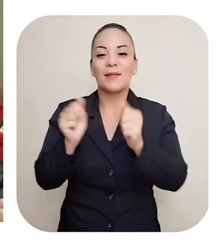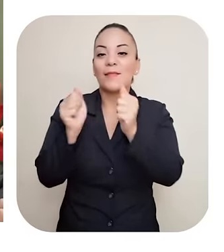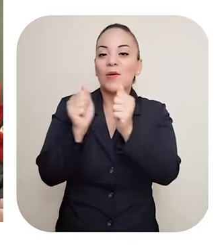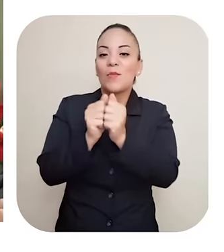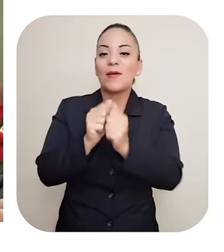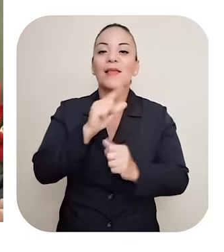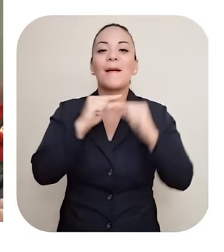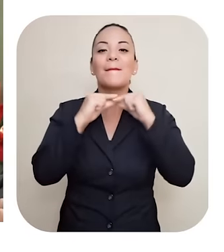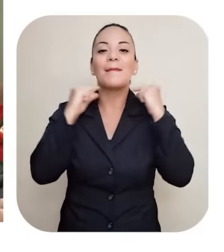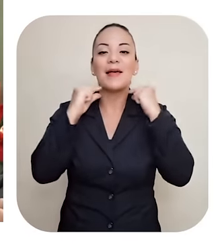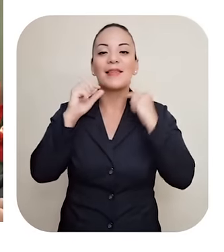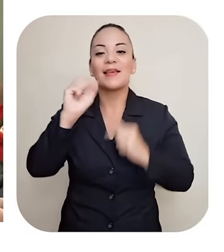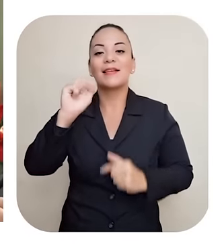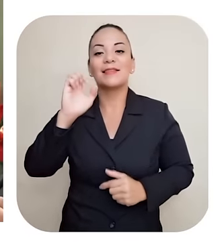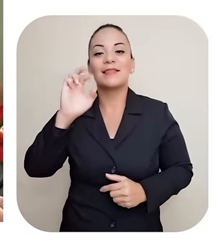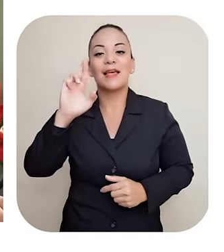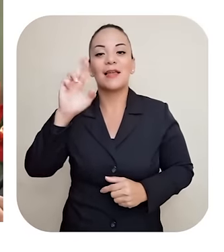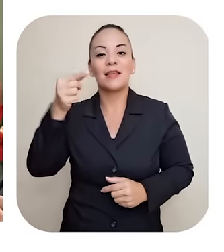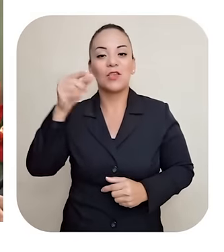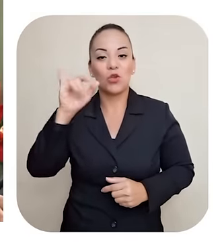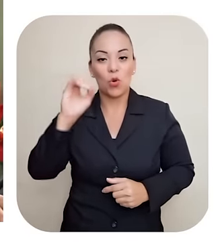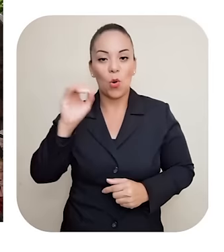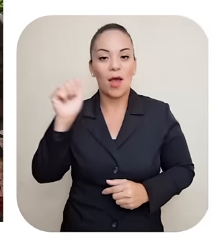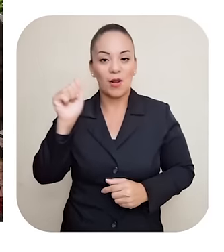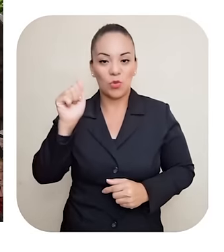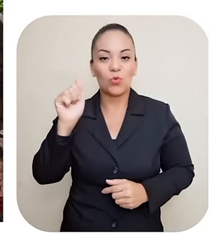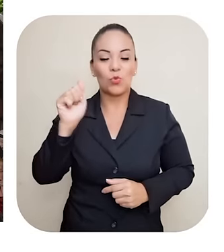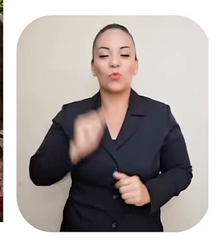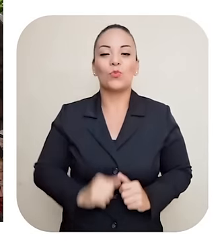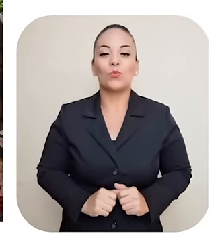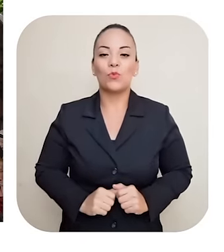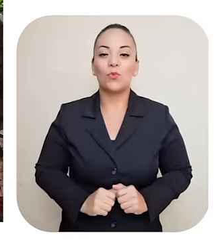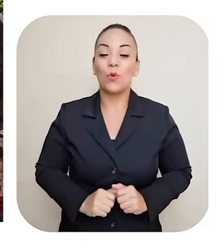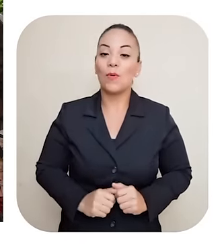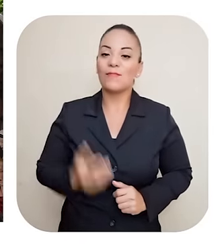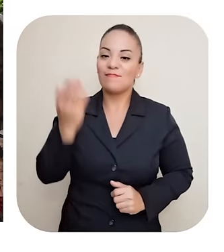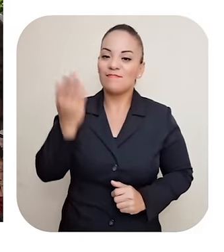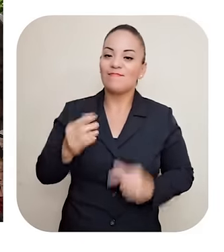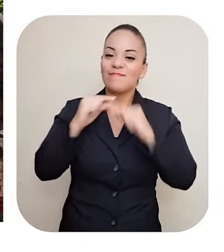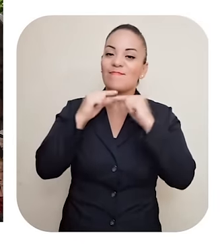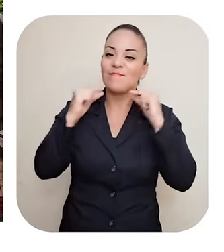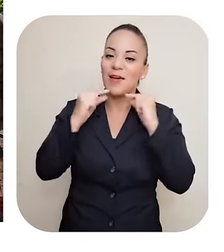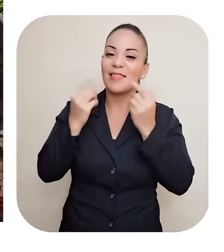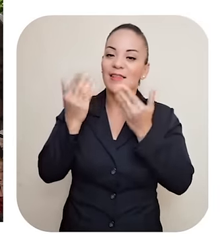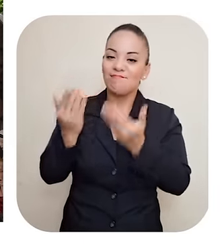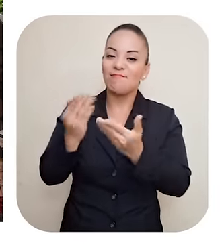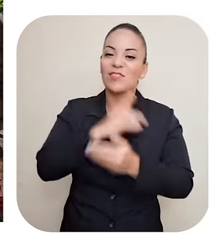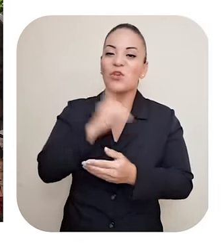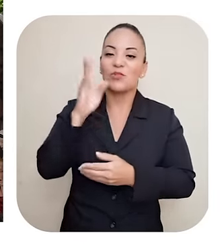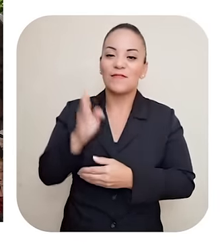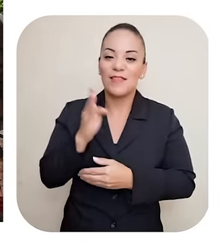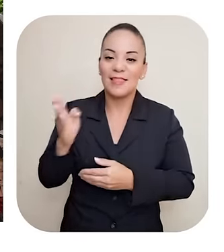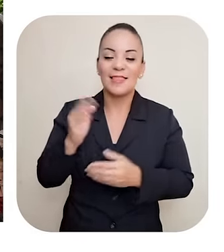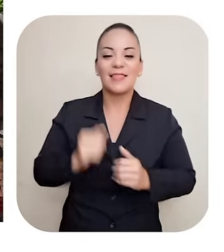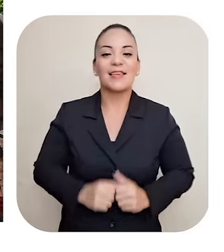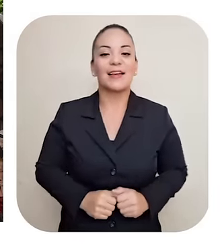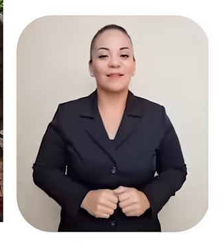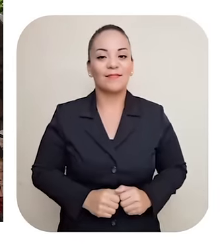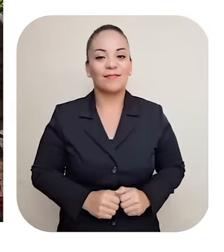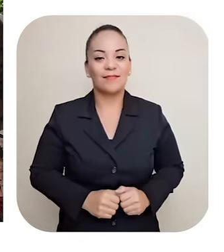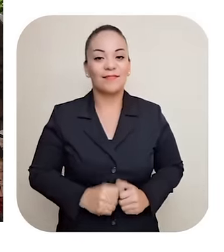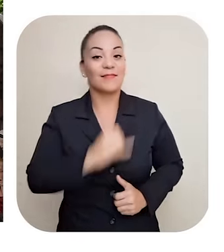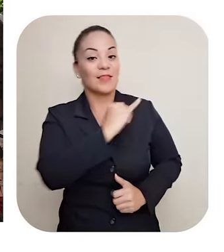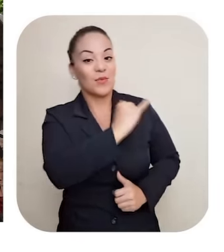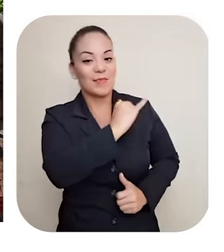Sergio Arturo Valverde Espinosa Padrecito, que Dios me lo bendiga Y yo le voy a pedir, y